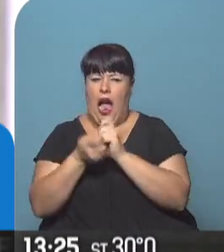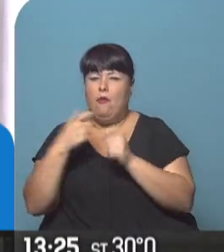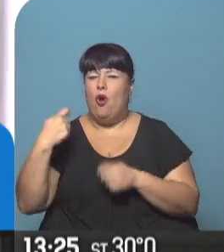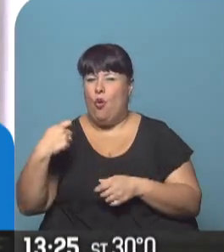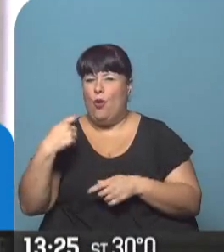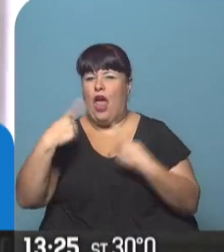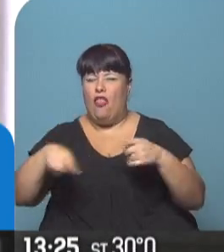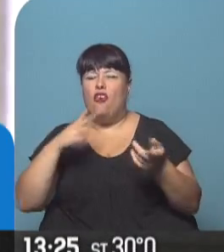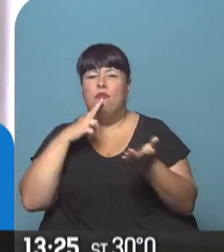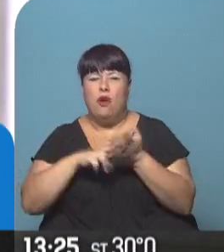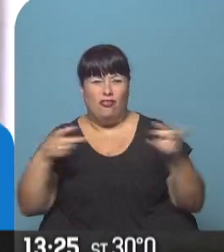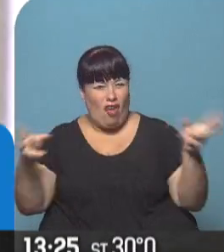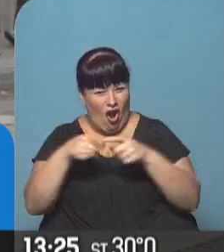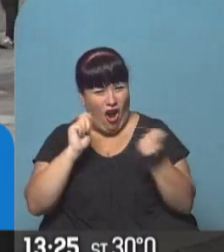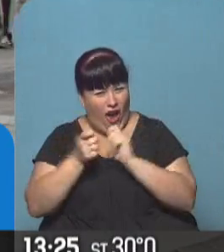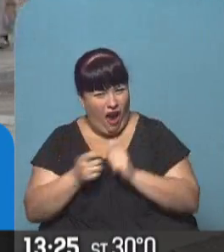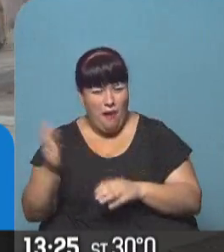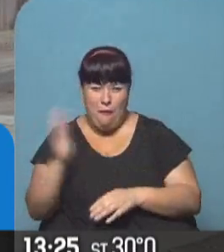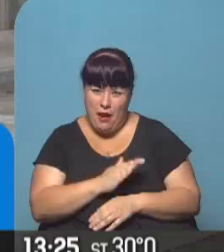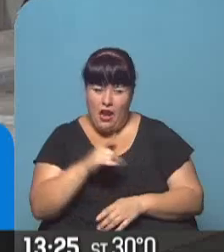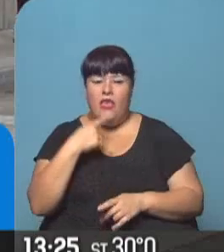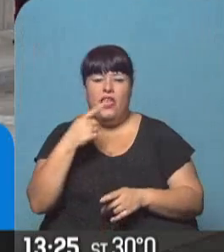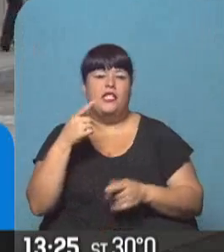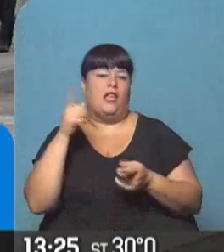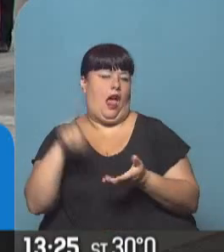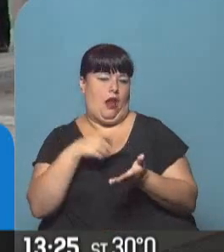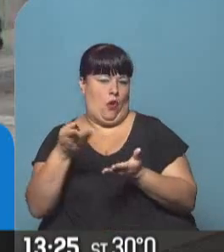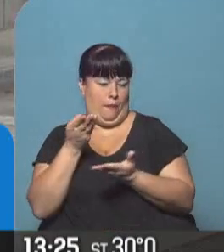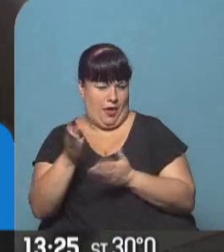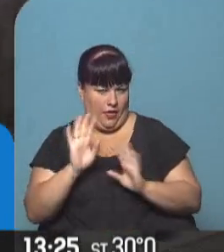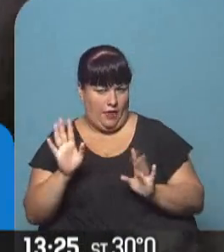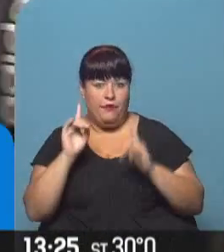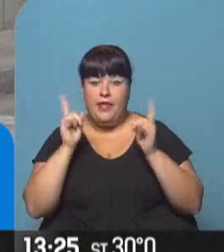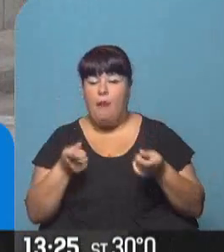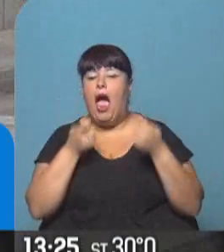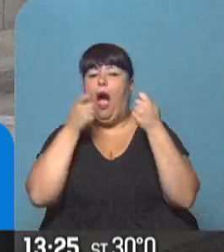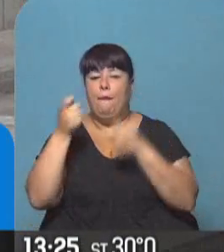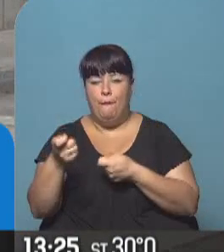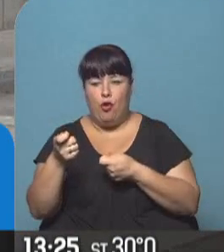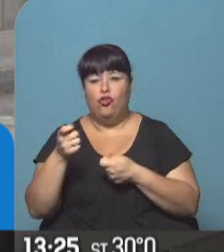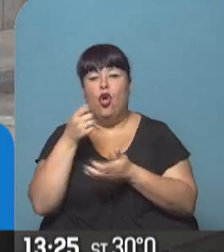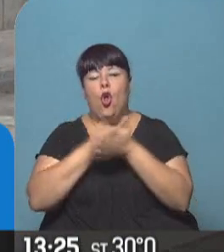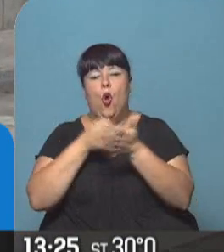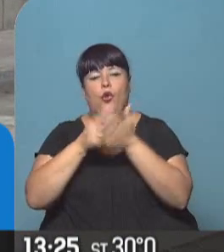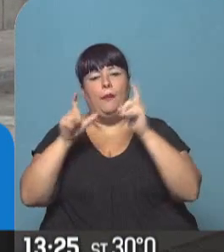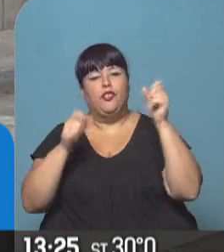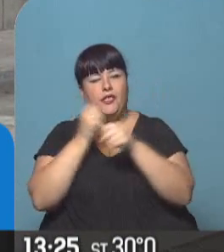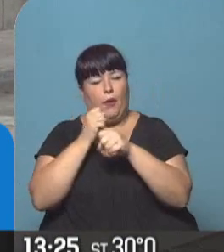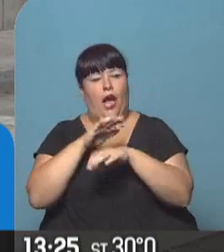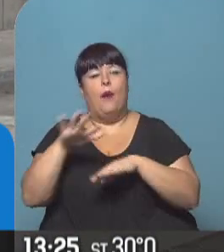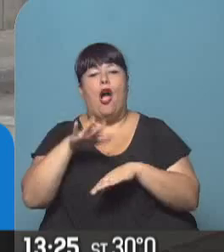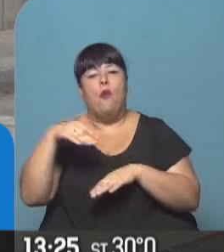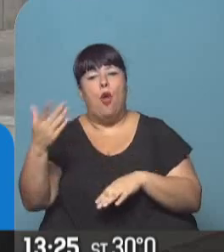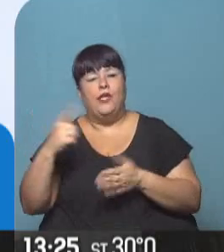previsional, laboral y tributaria y que exigirá su derogación. También se solidarizó con la lucha de los trabajadores del Banco